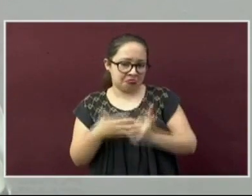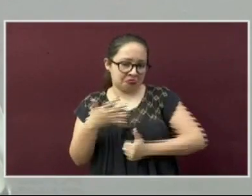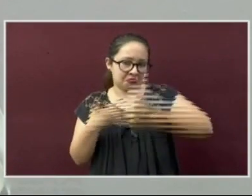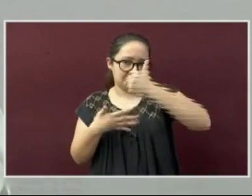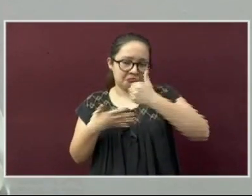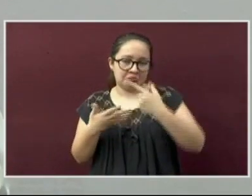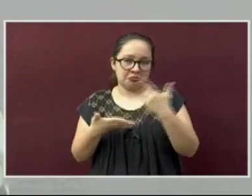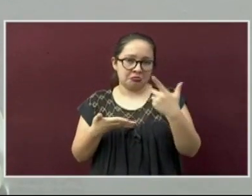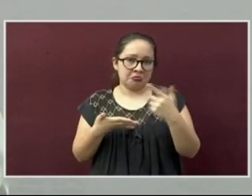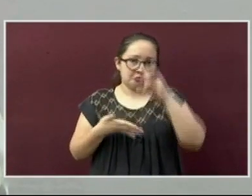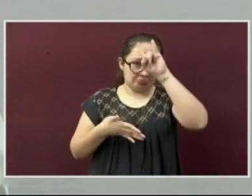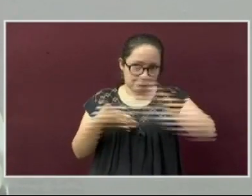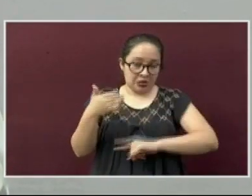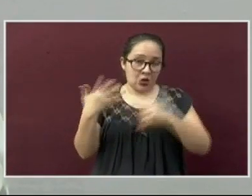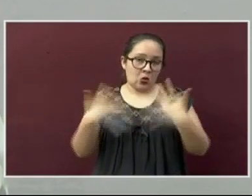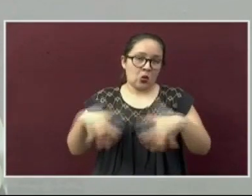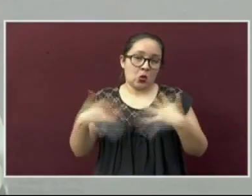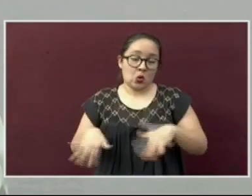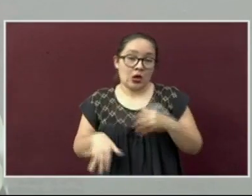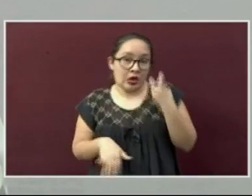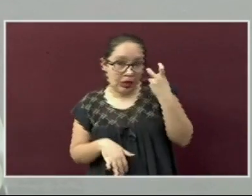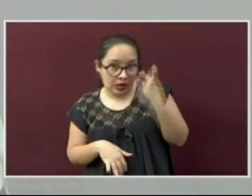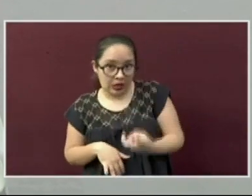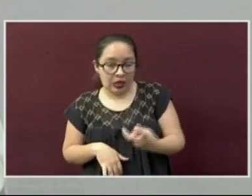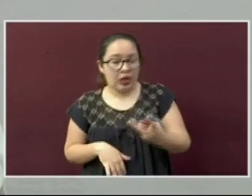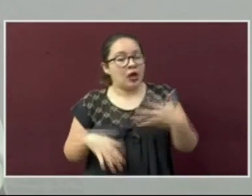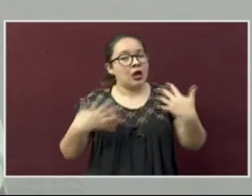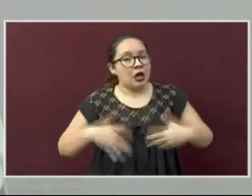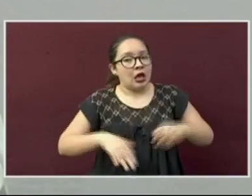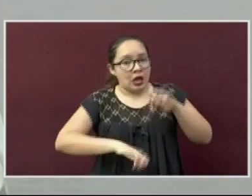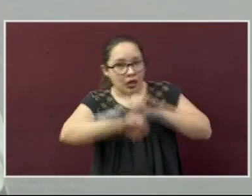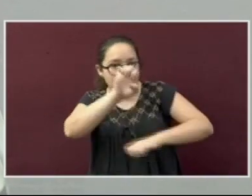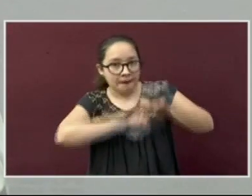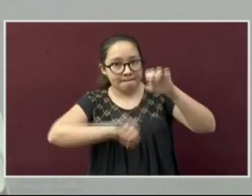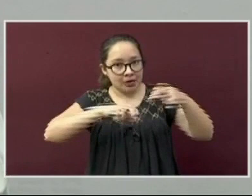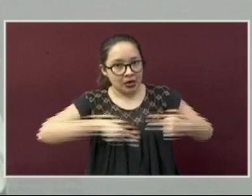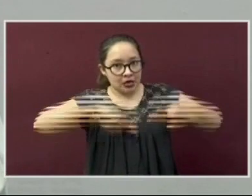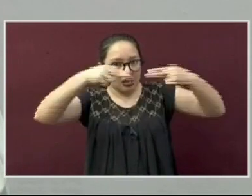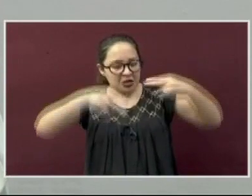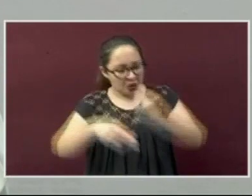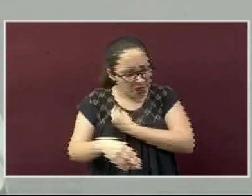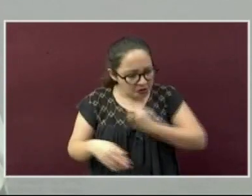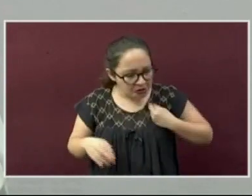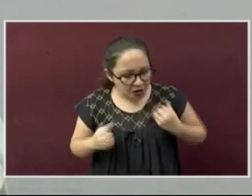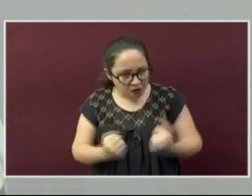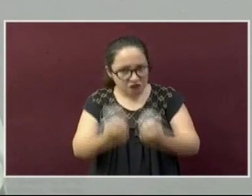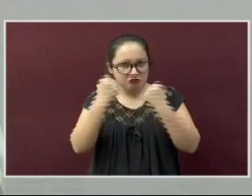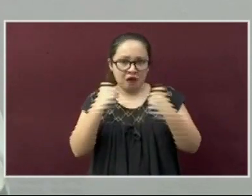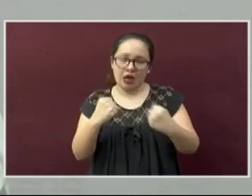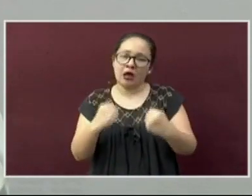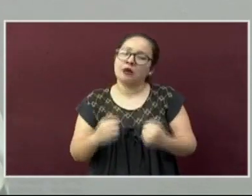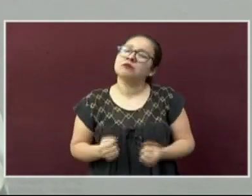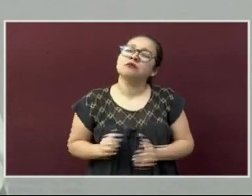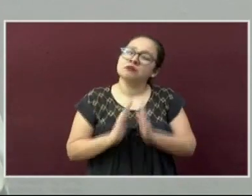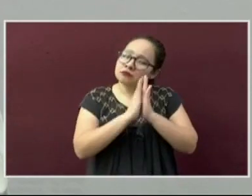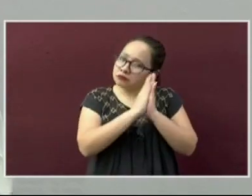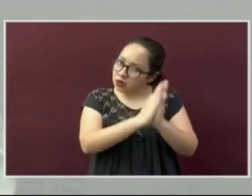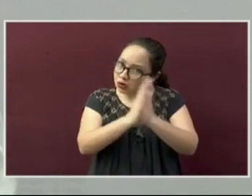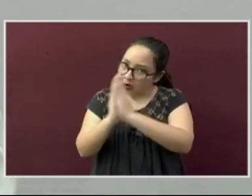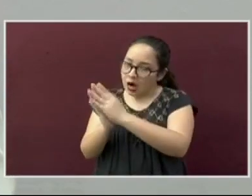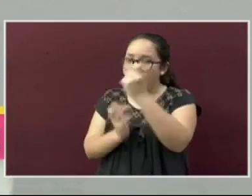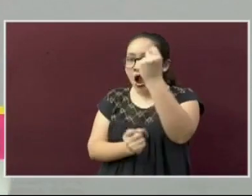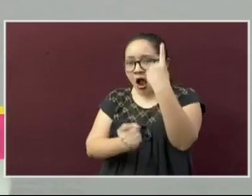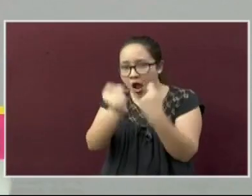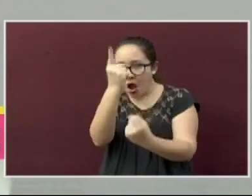Reflejando el gran compromiso del sector empresarial en nuestro estado. Invito a los